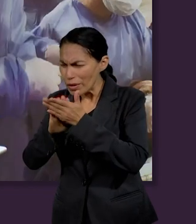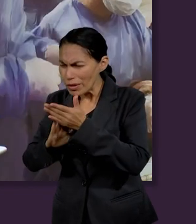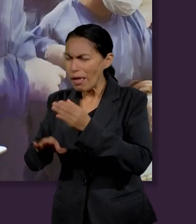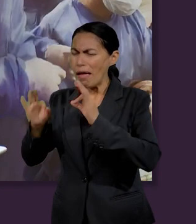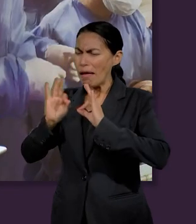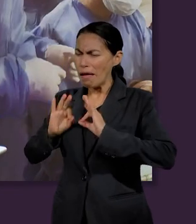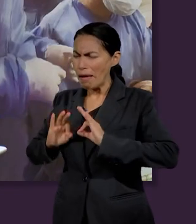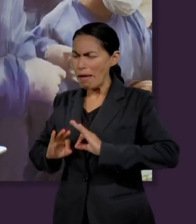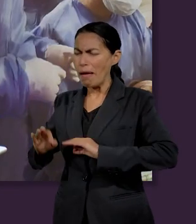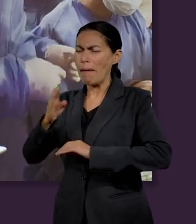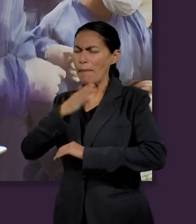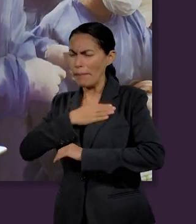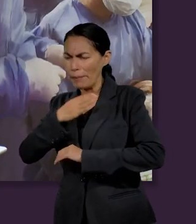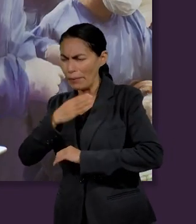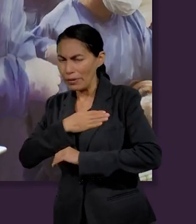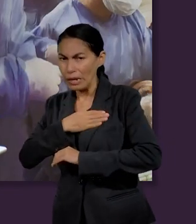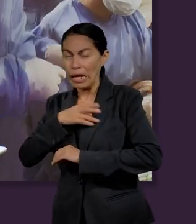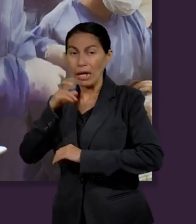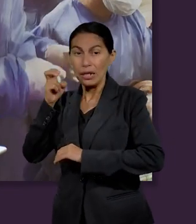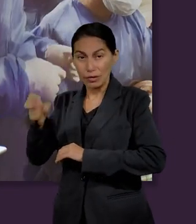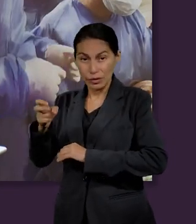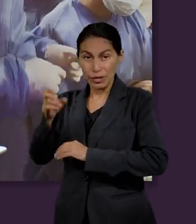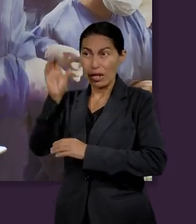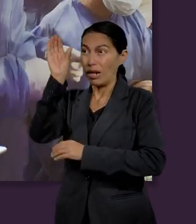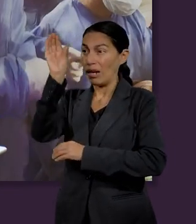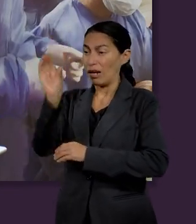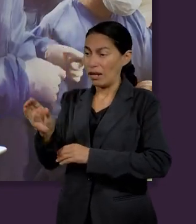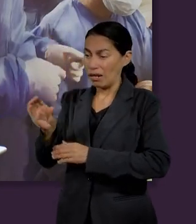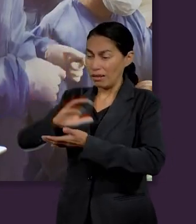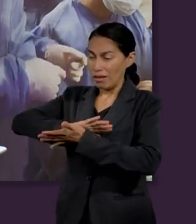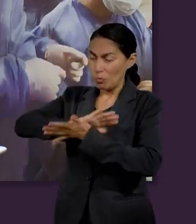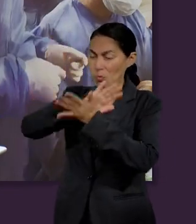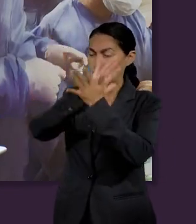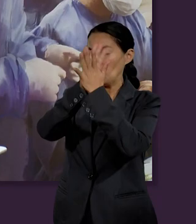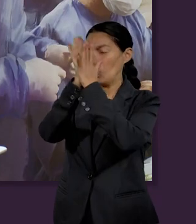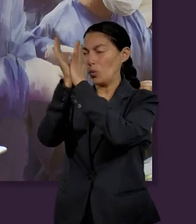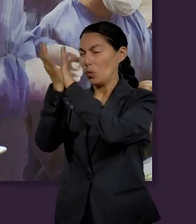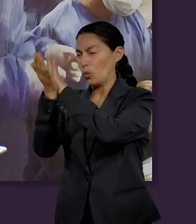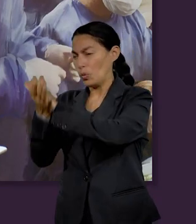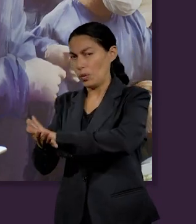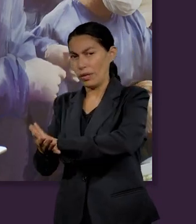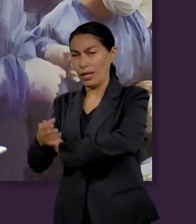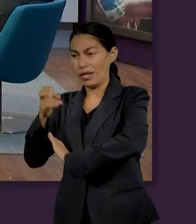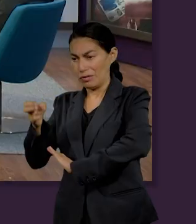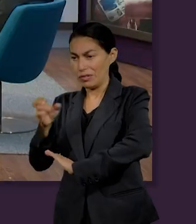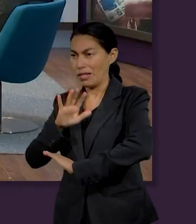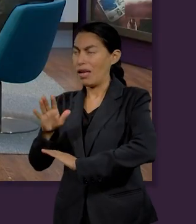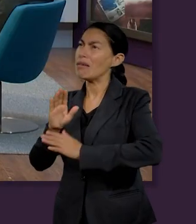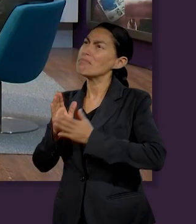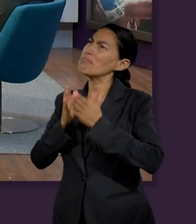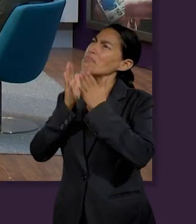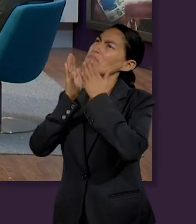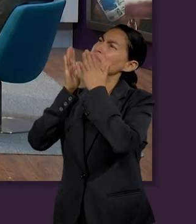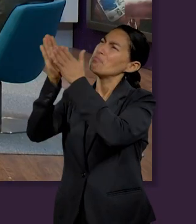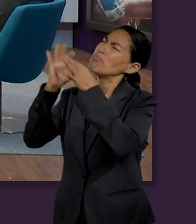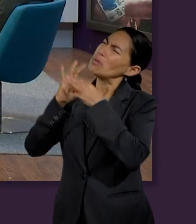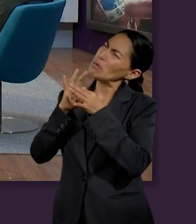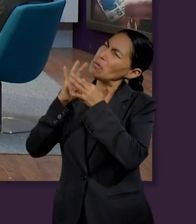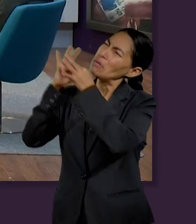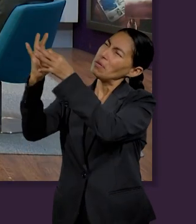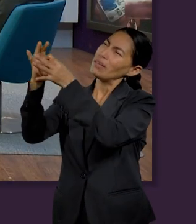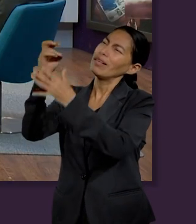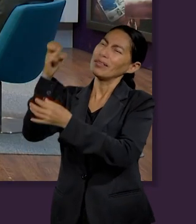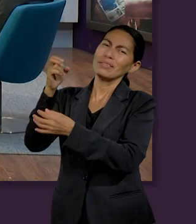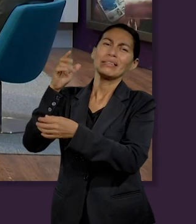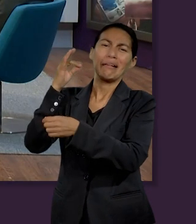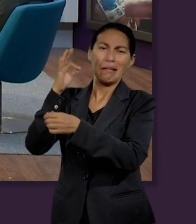mansedumbre y fue cambiando su carácter y no fue hasta que puso su mayor tesoro en Dios cuando ahora sí estaba listo